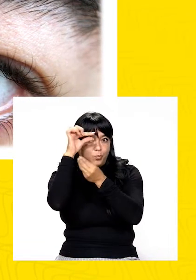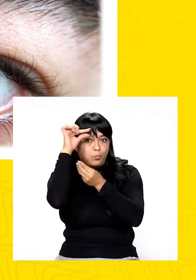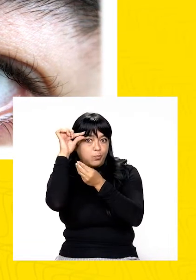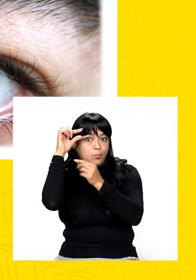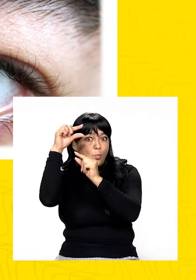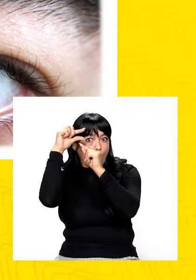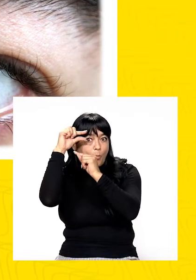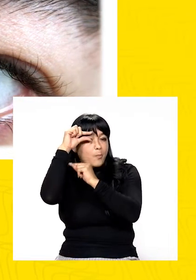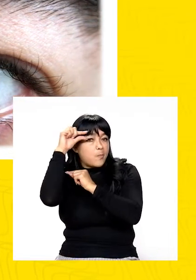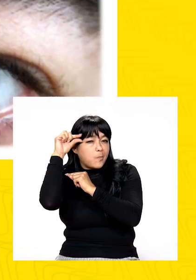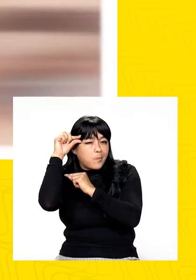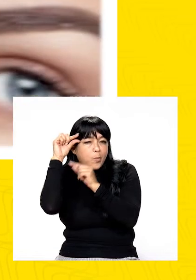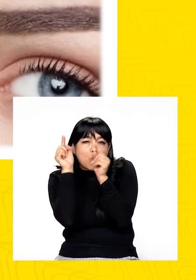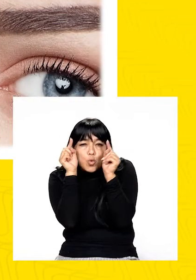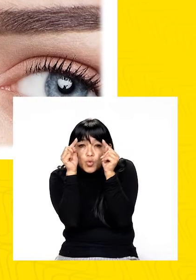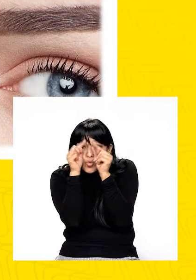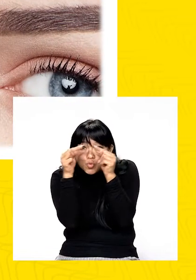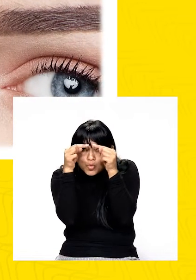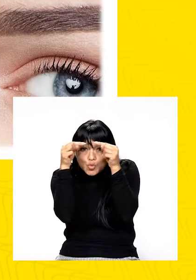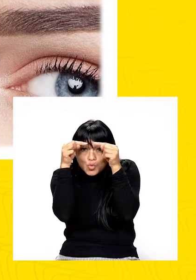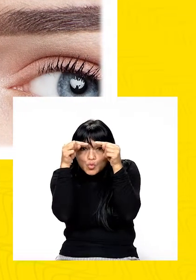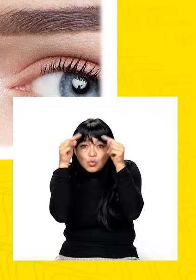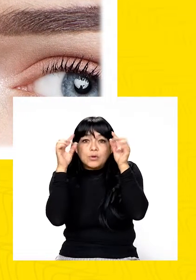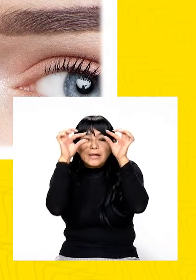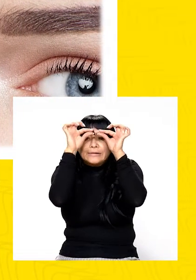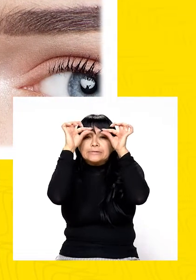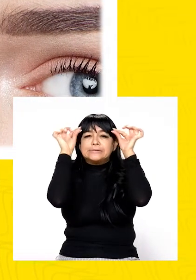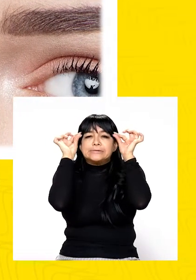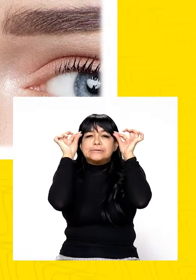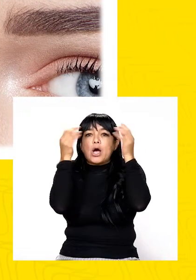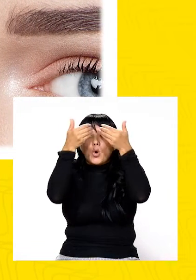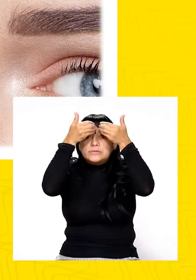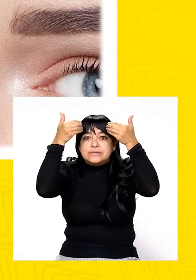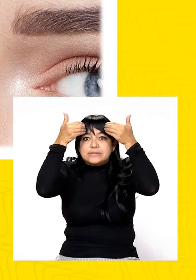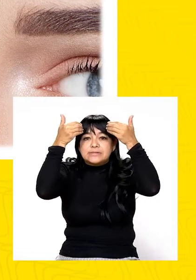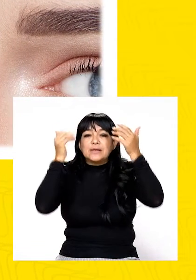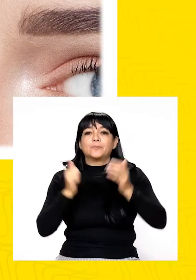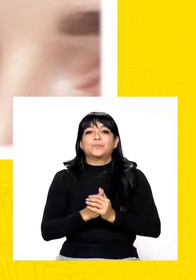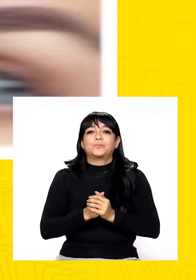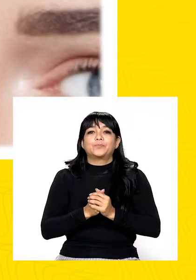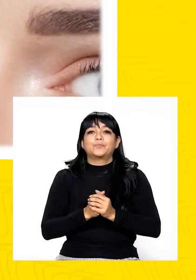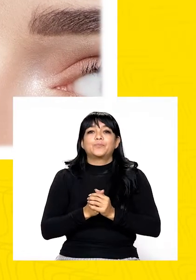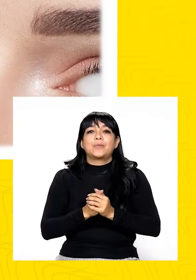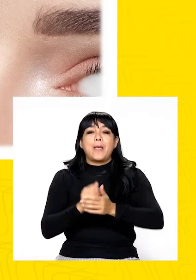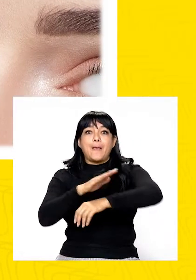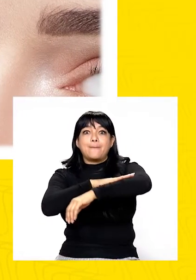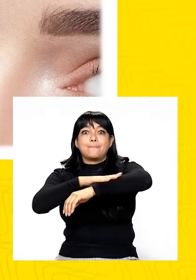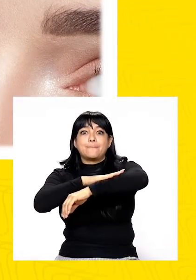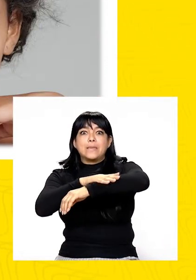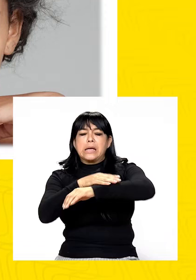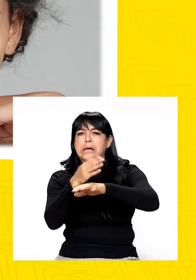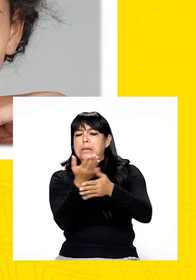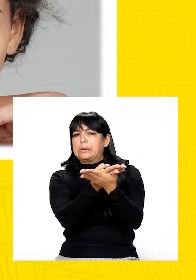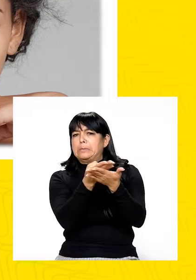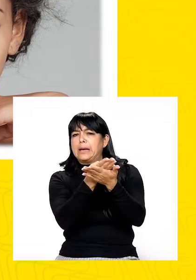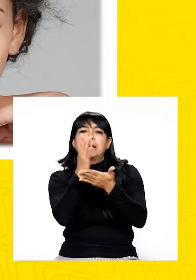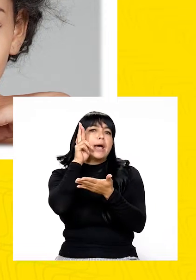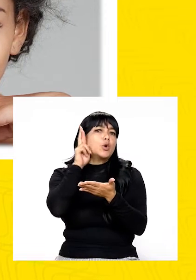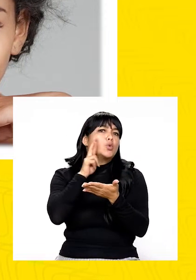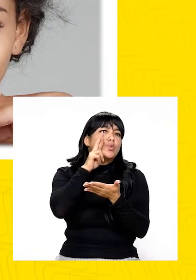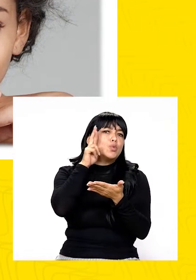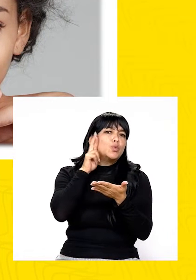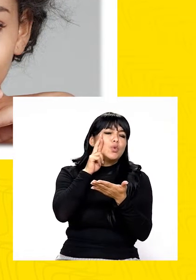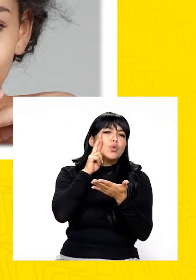arqueadas, espesas, gruesas, juntas, delgadas, separadas. Ojos Piel,